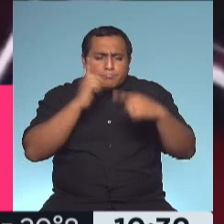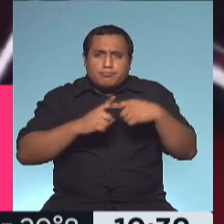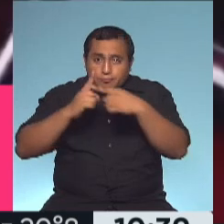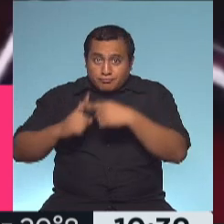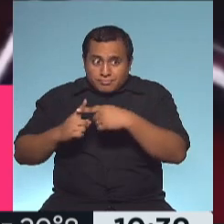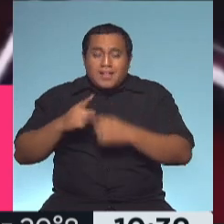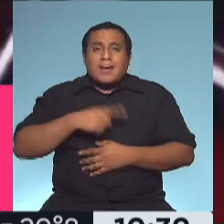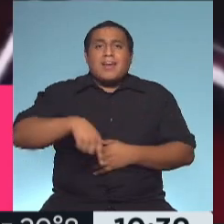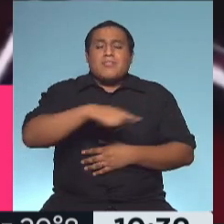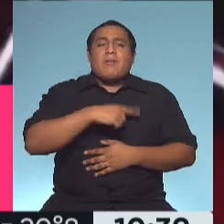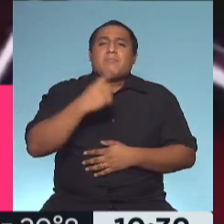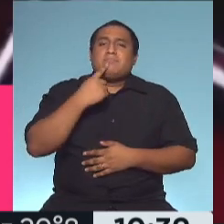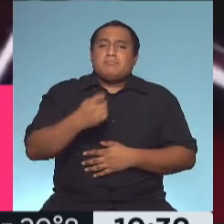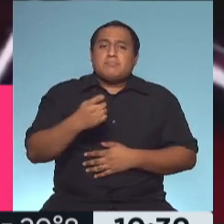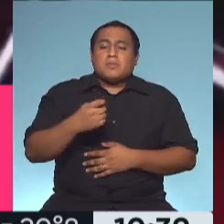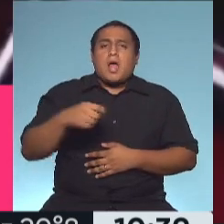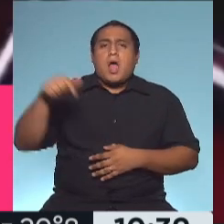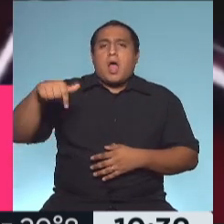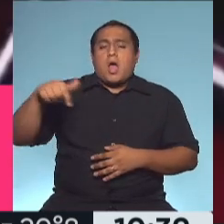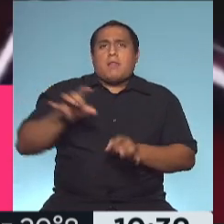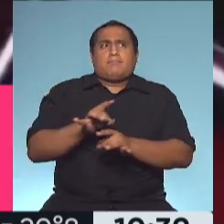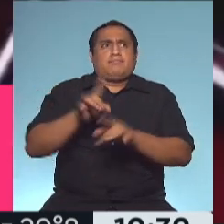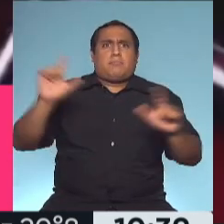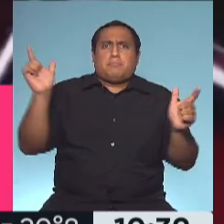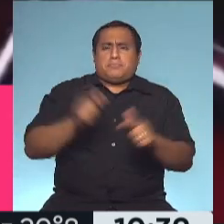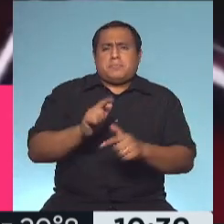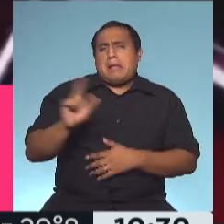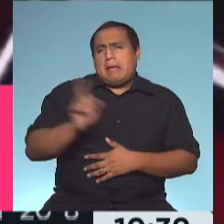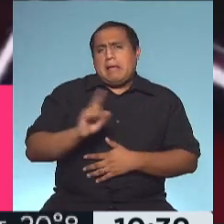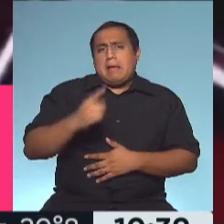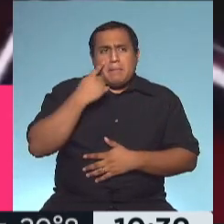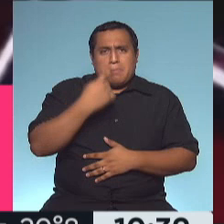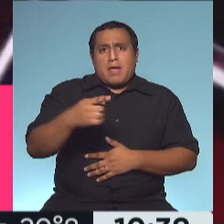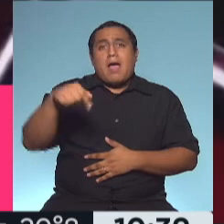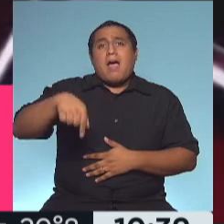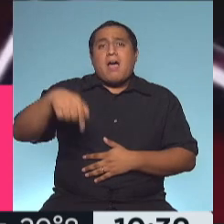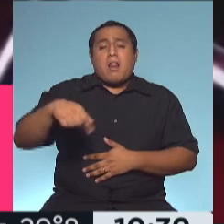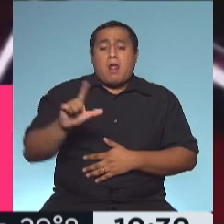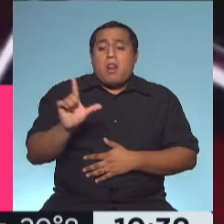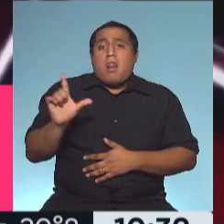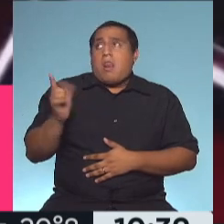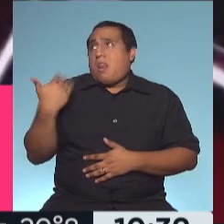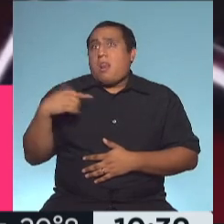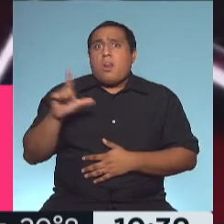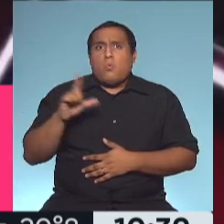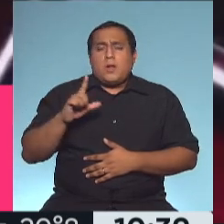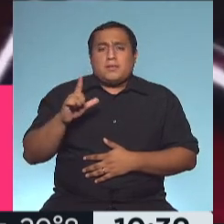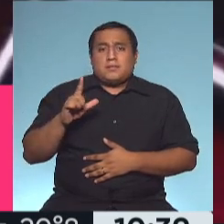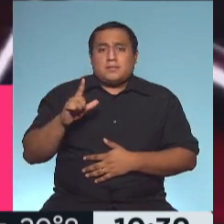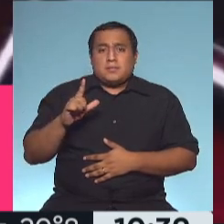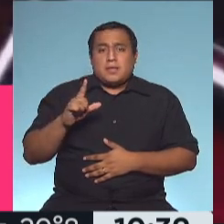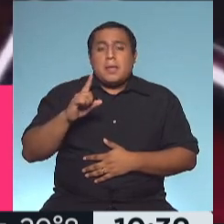están notando que si bien no disminuyen los casos, porque nosotros vemos que, por ejemplo, este lunes hubo mil casos